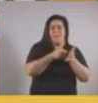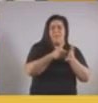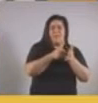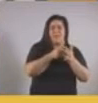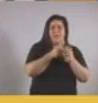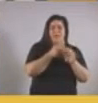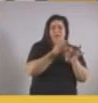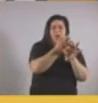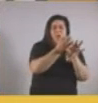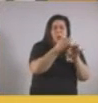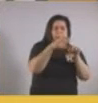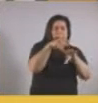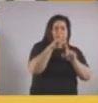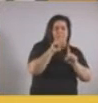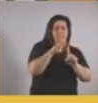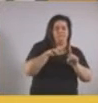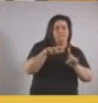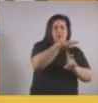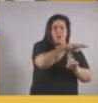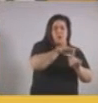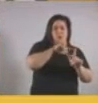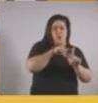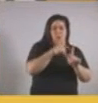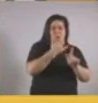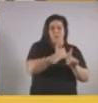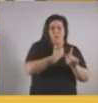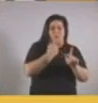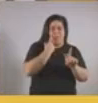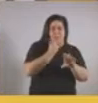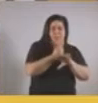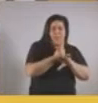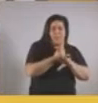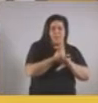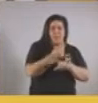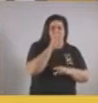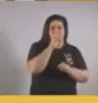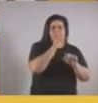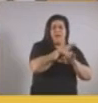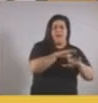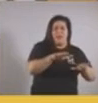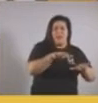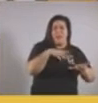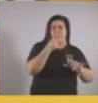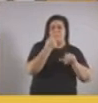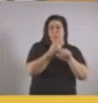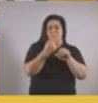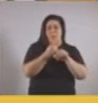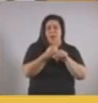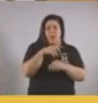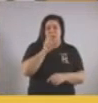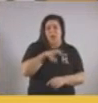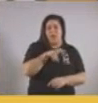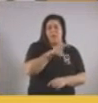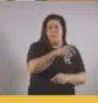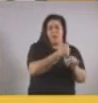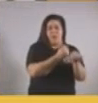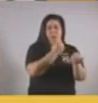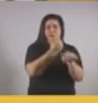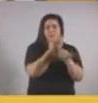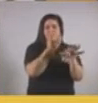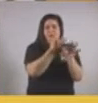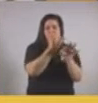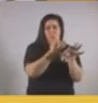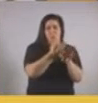la escuela. O sea, que la mayoría de los chicos de primaria y inicial van caminando a la escuela. Con lo cual,